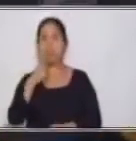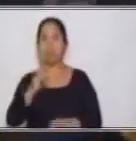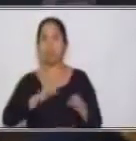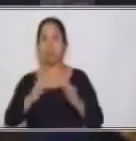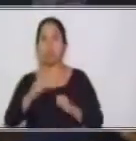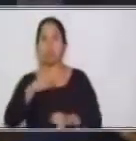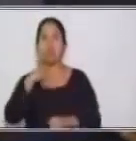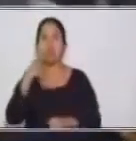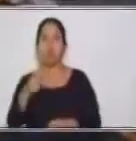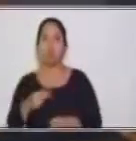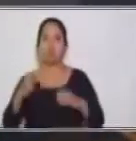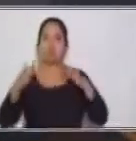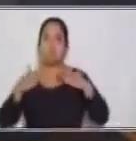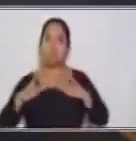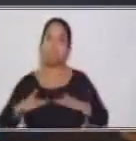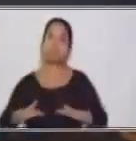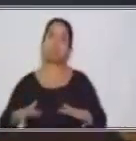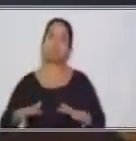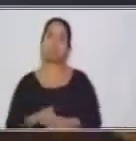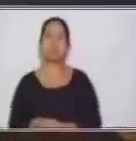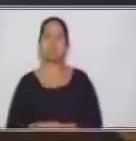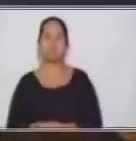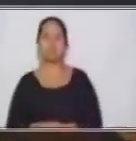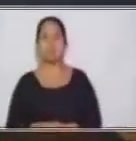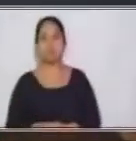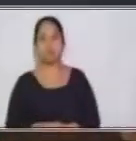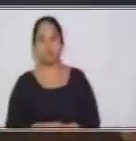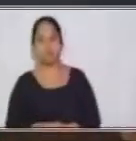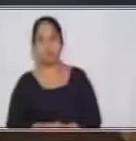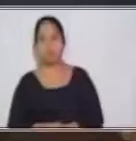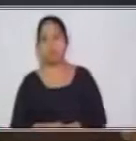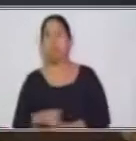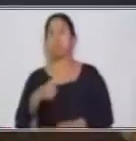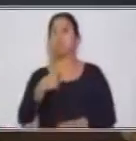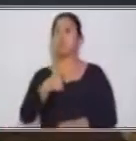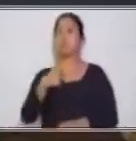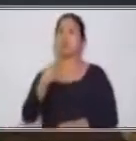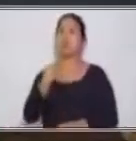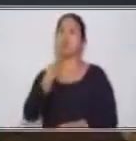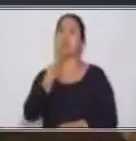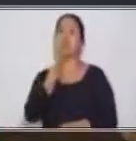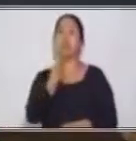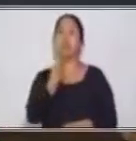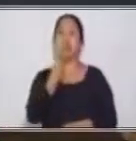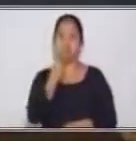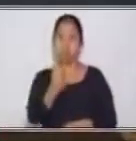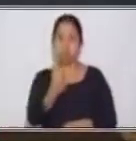Y veamos por acá. Si yo les menciono la siguiente oración.